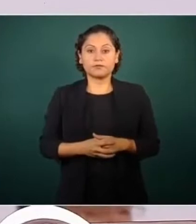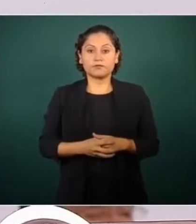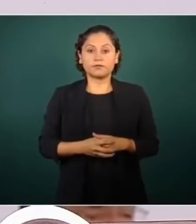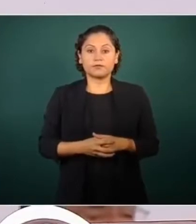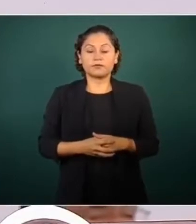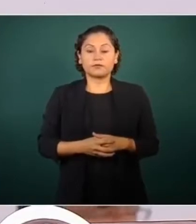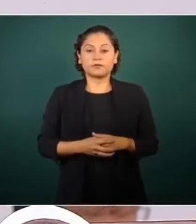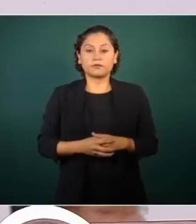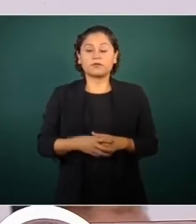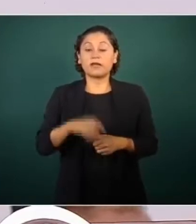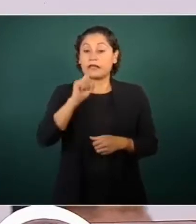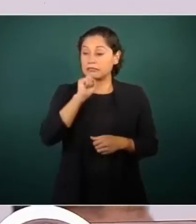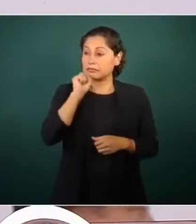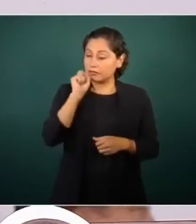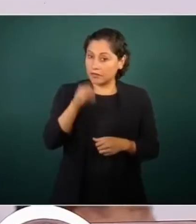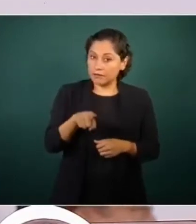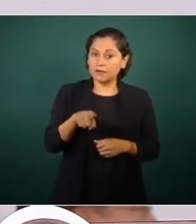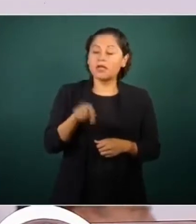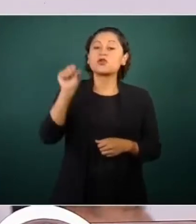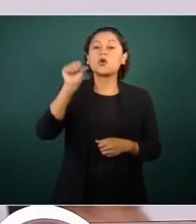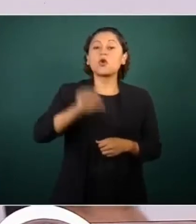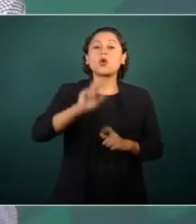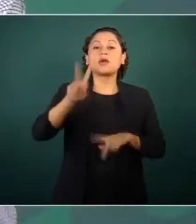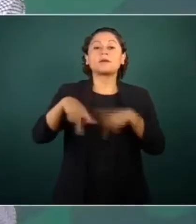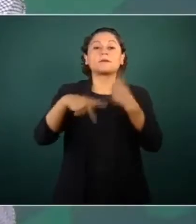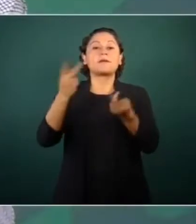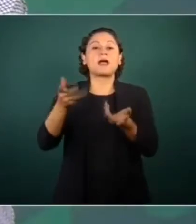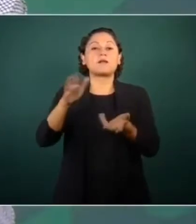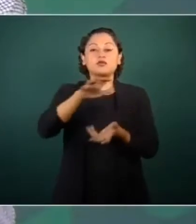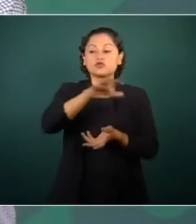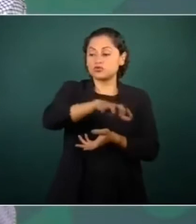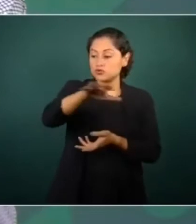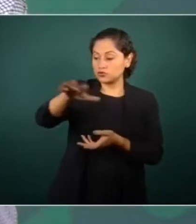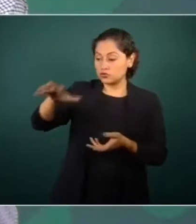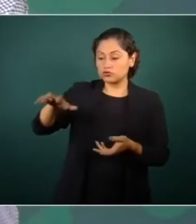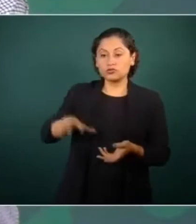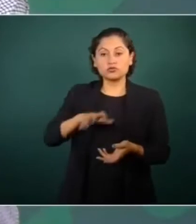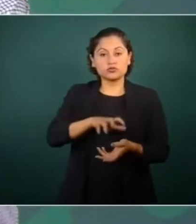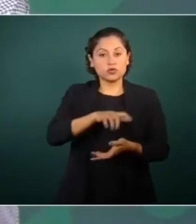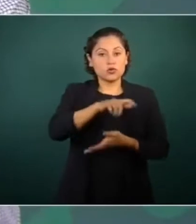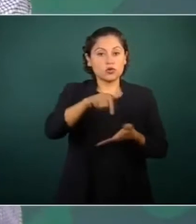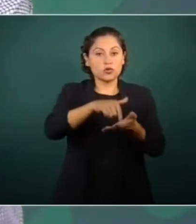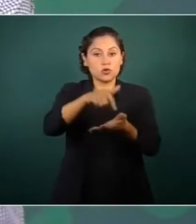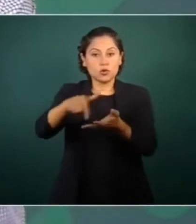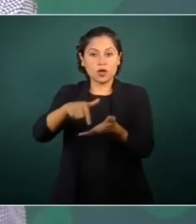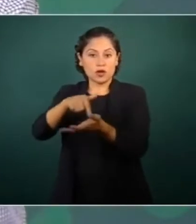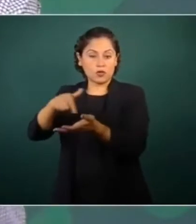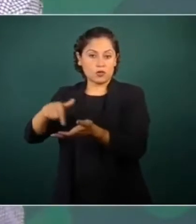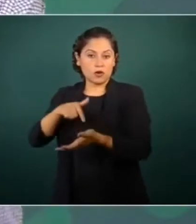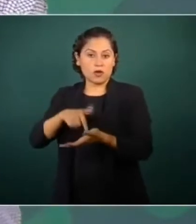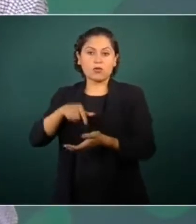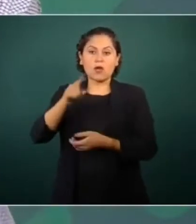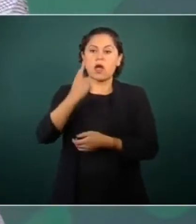unas colonias, en una colonia, en un sitio